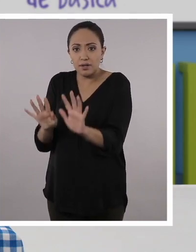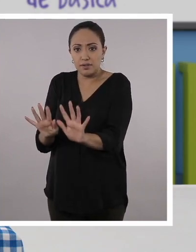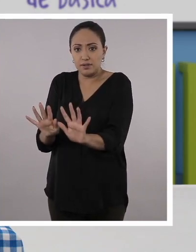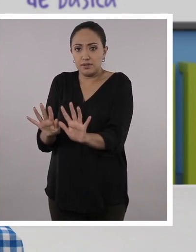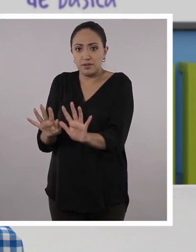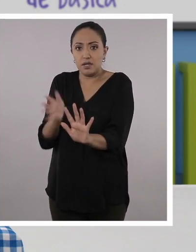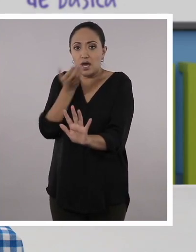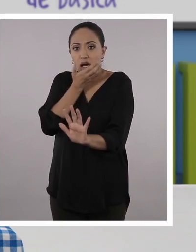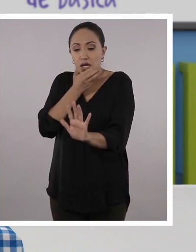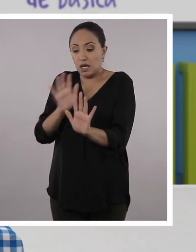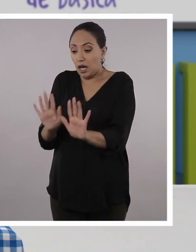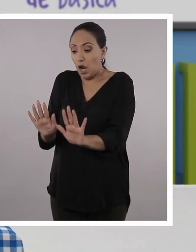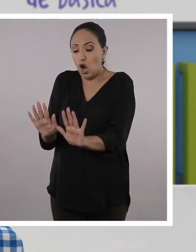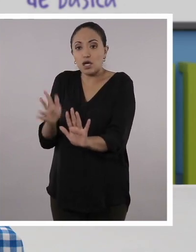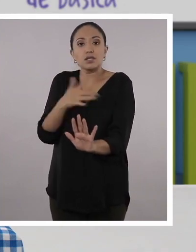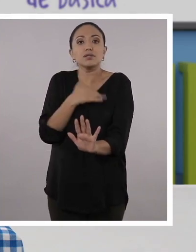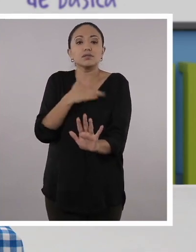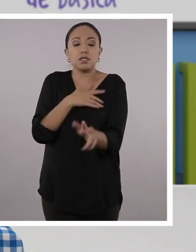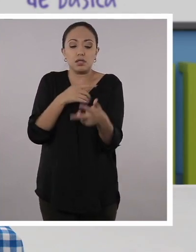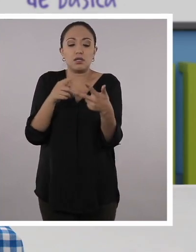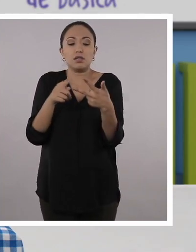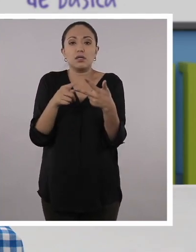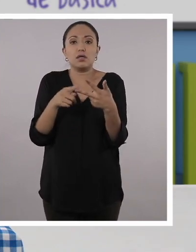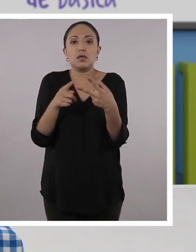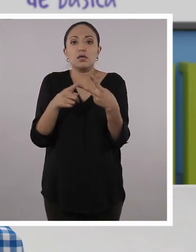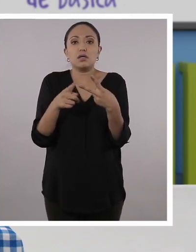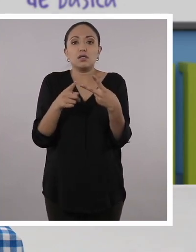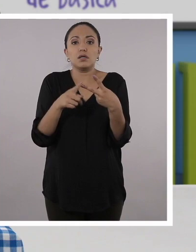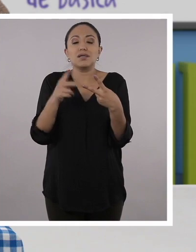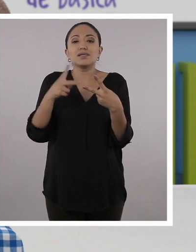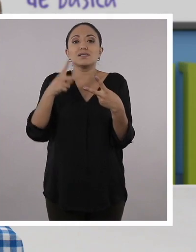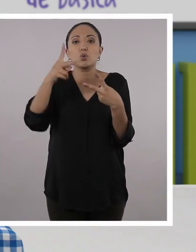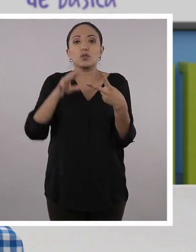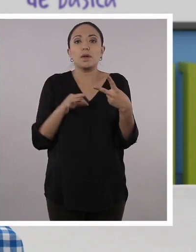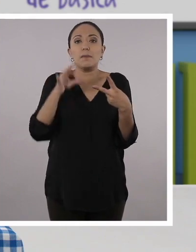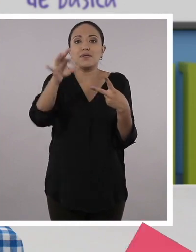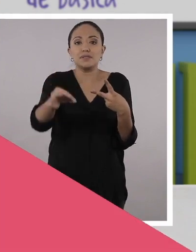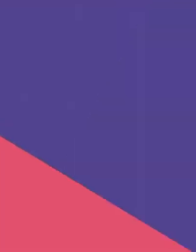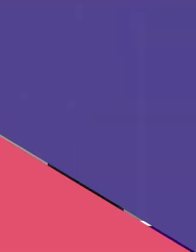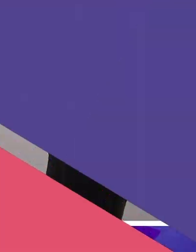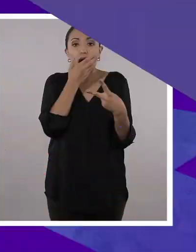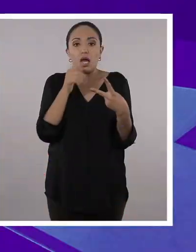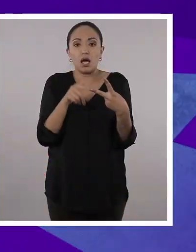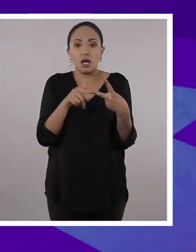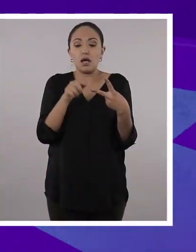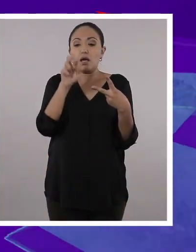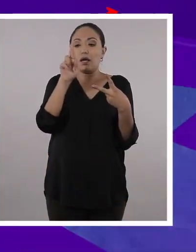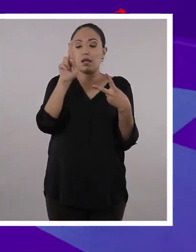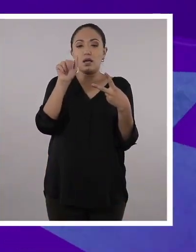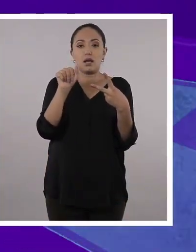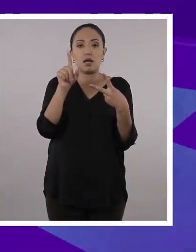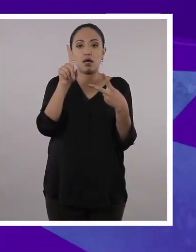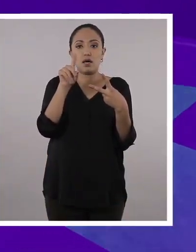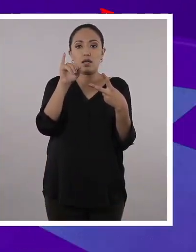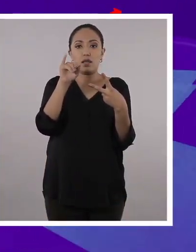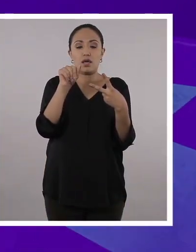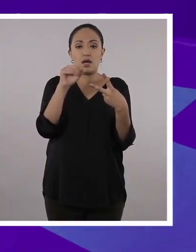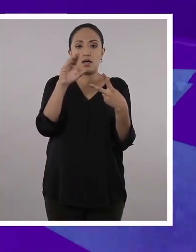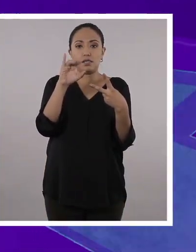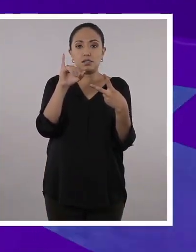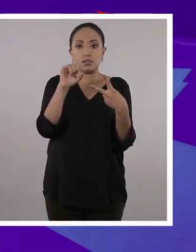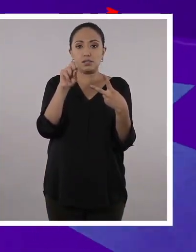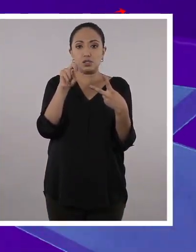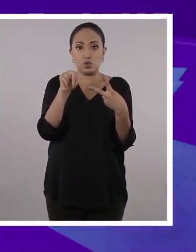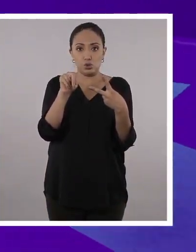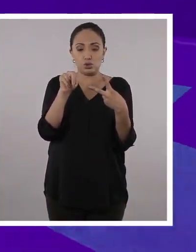Mira, pones tus manos así. se siente, ajá. Esta es la segunda forma de transmisión del calor. Se conoce como radiación. Sí,